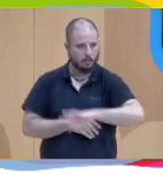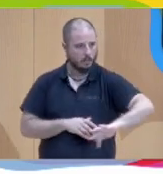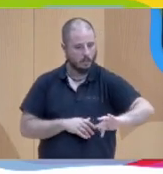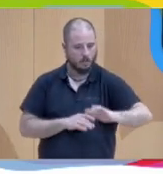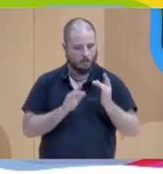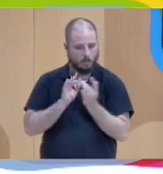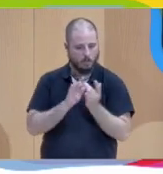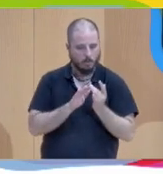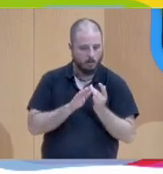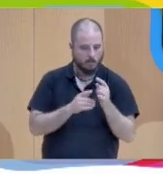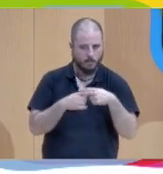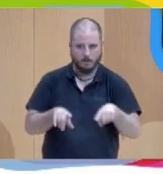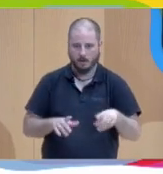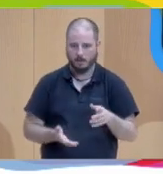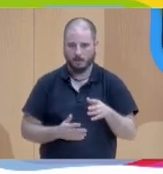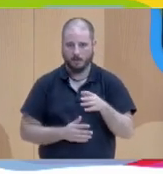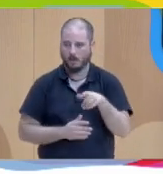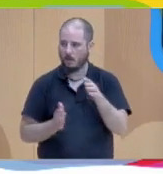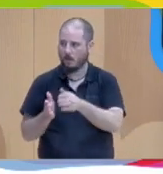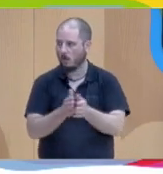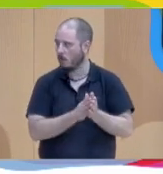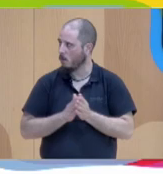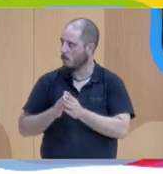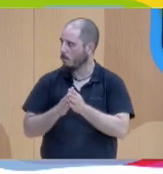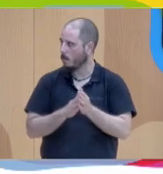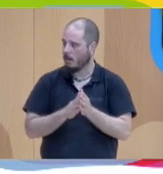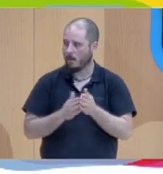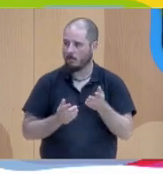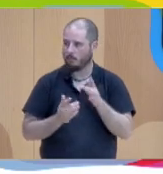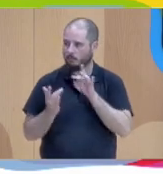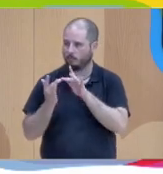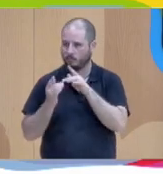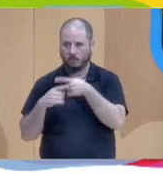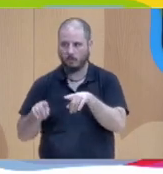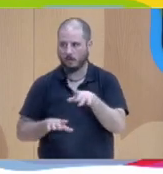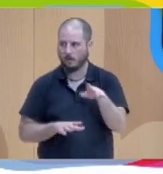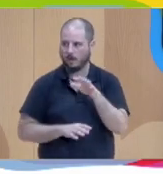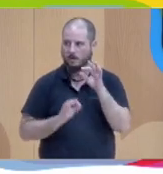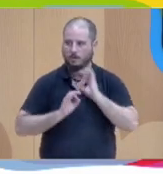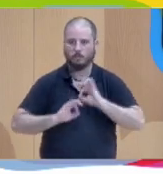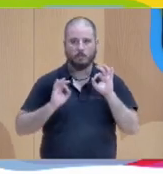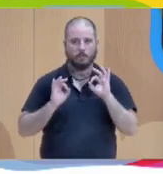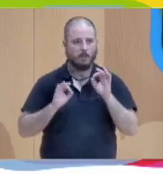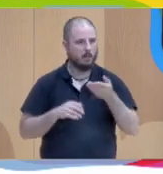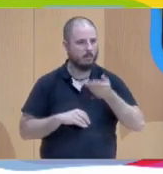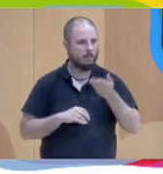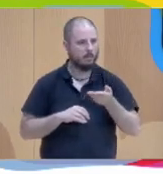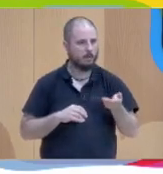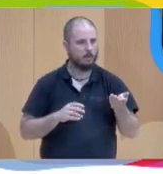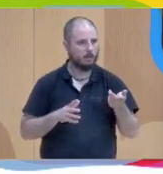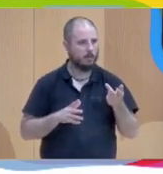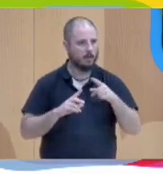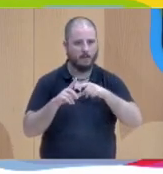maestra, en relación a mis compañeros y mis compañeras, al resto de docentes y en relación sobre todo también súper importante me parece hacia las